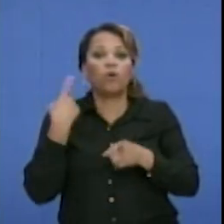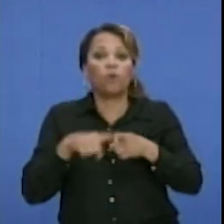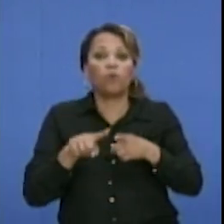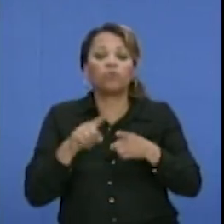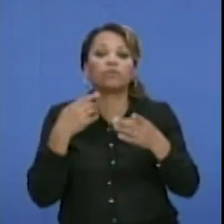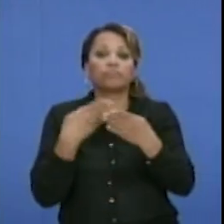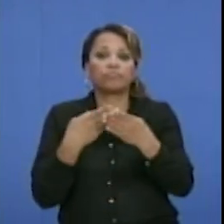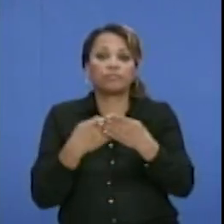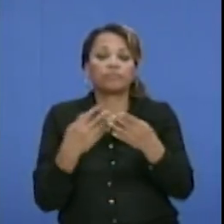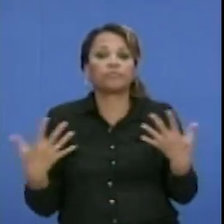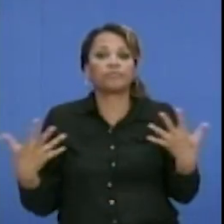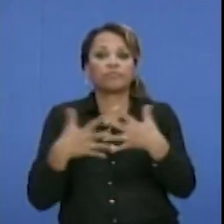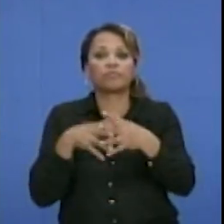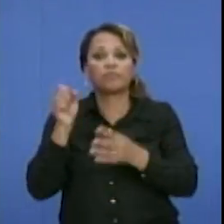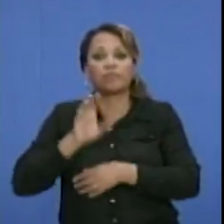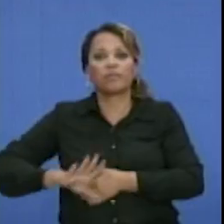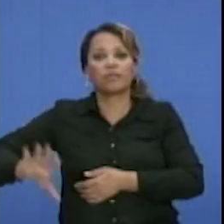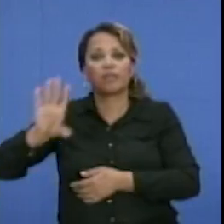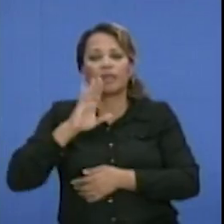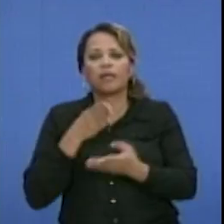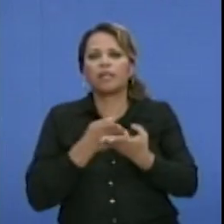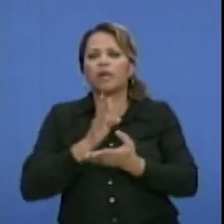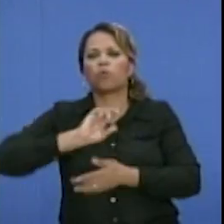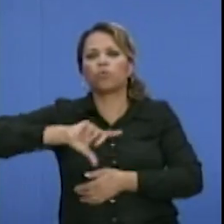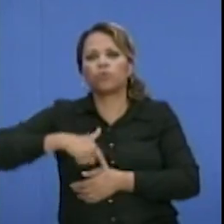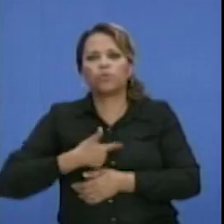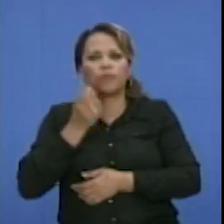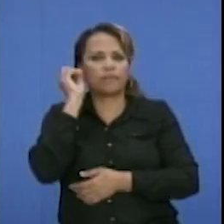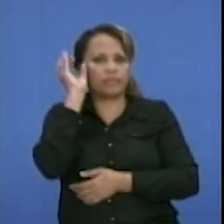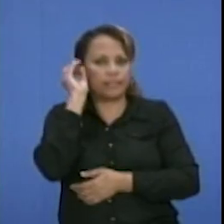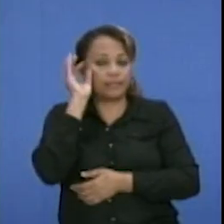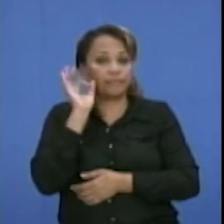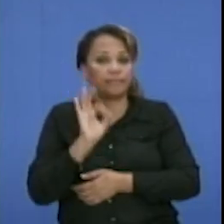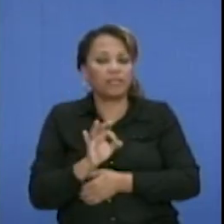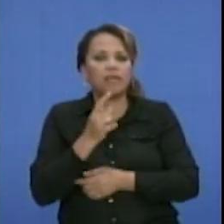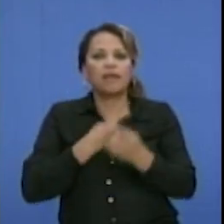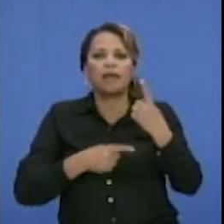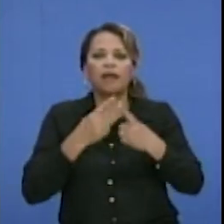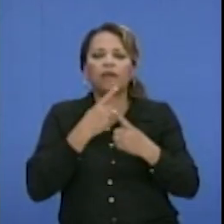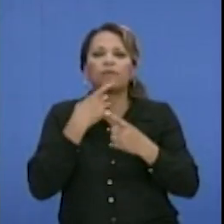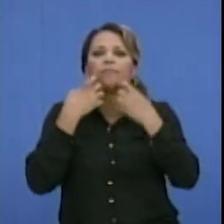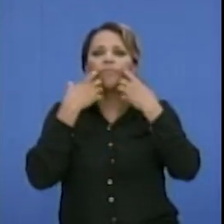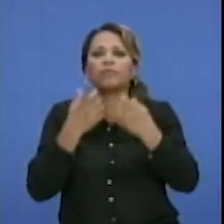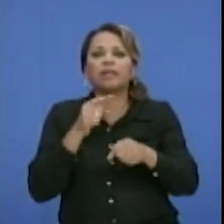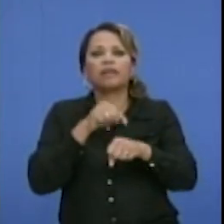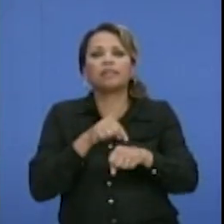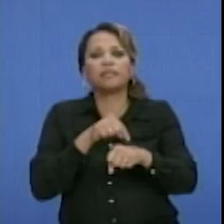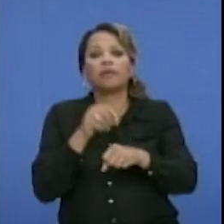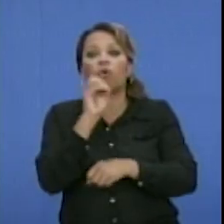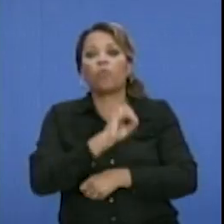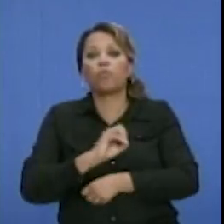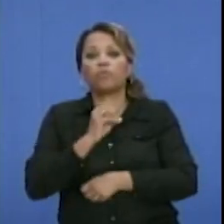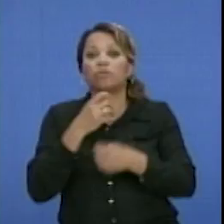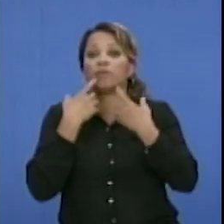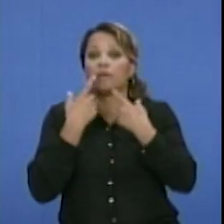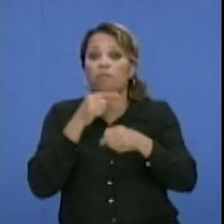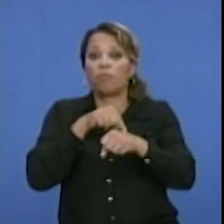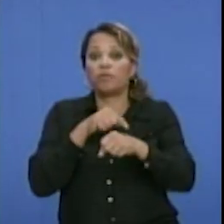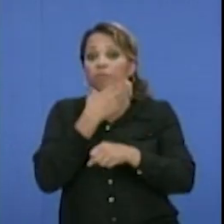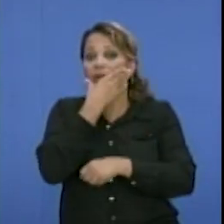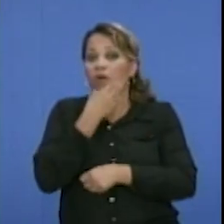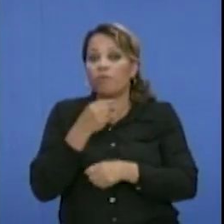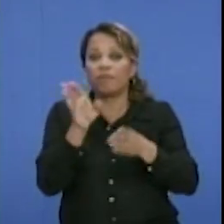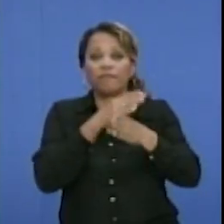Cuba, el Caribe y la Unión Europea mediante la cultura y la creatividad, constituyen una valiosa oportunidad para jóvenes que desde varias